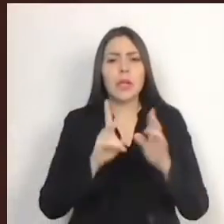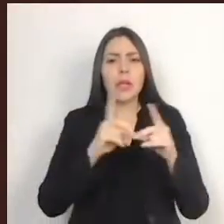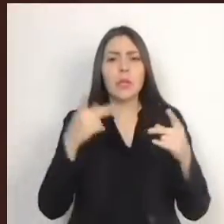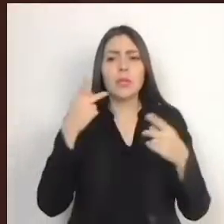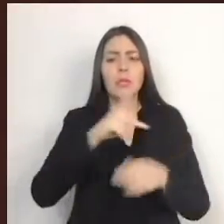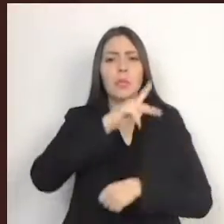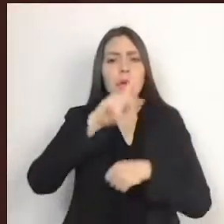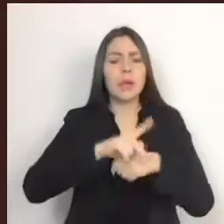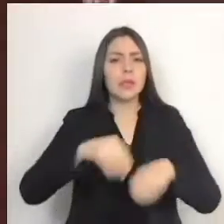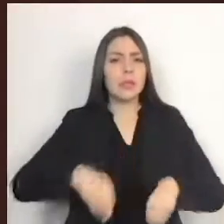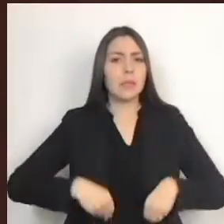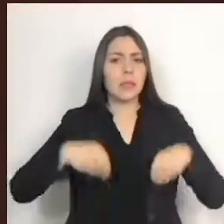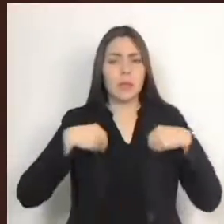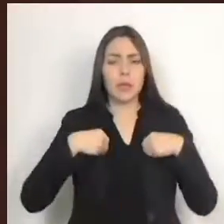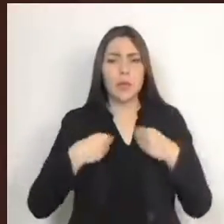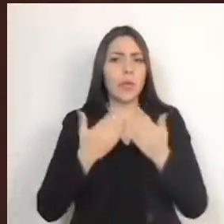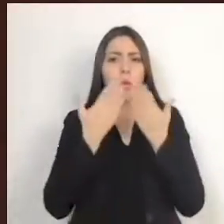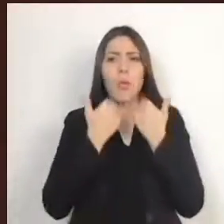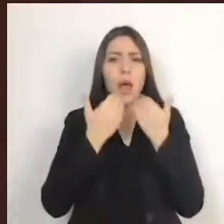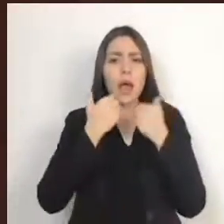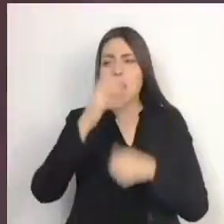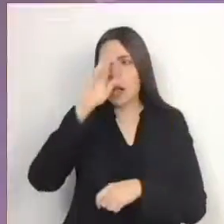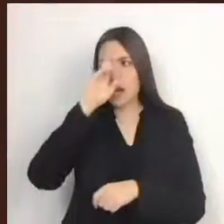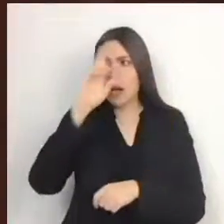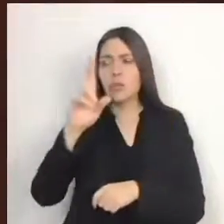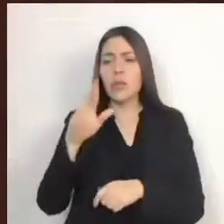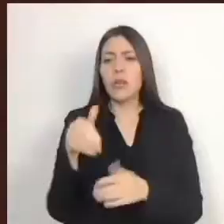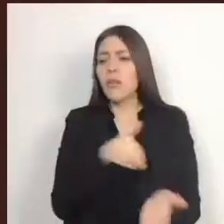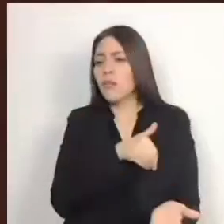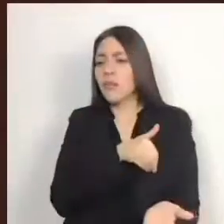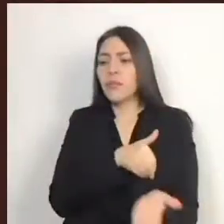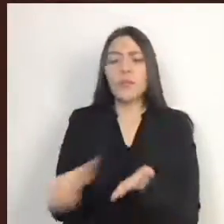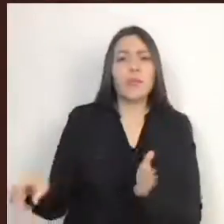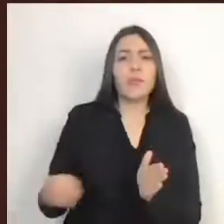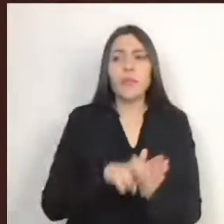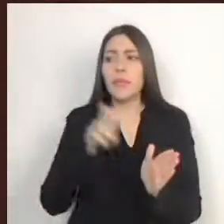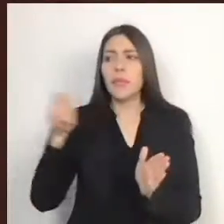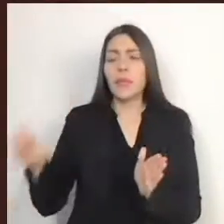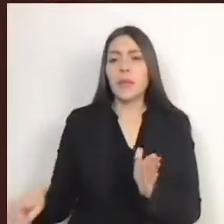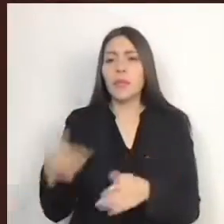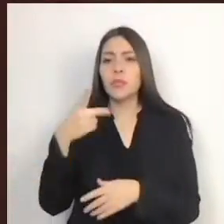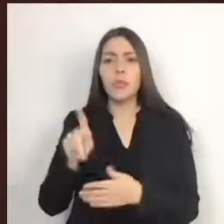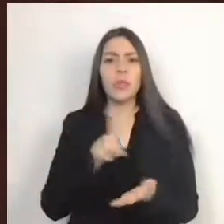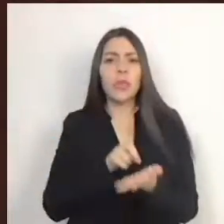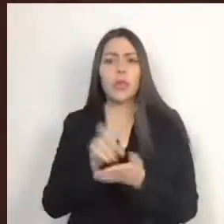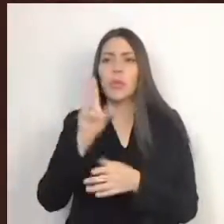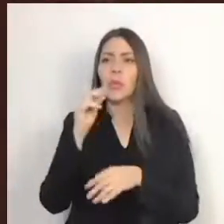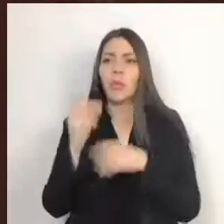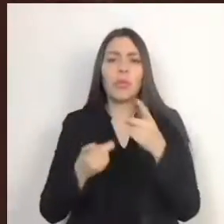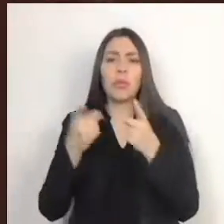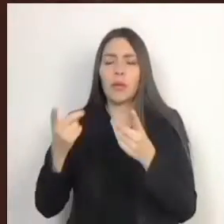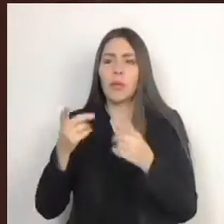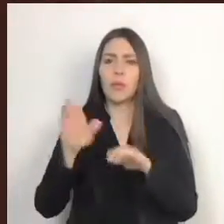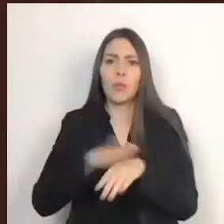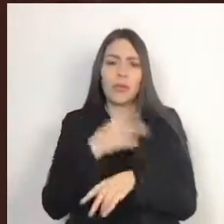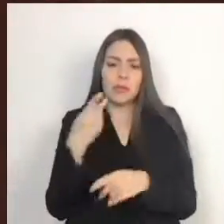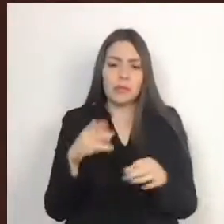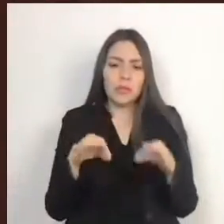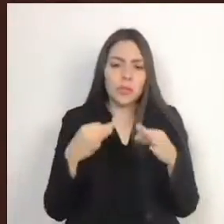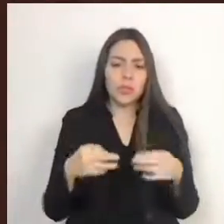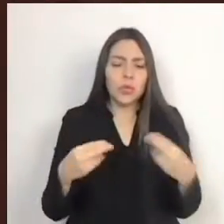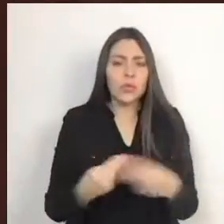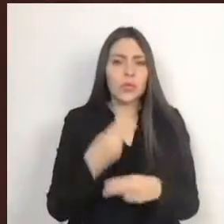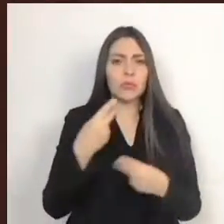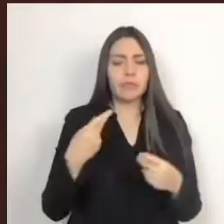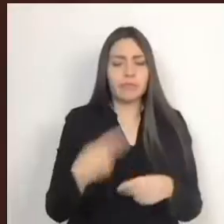Y no existe razón alguna para ser excluidos de la protección de los derechos como nacionales que son. Ahora bien, es